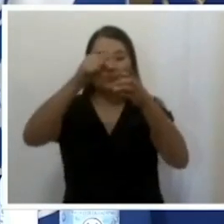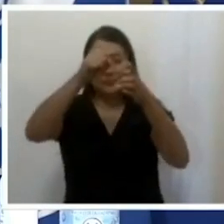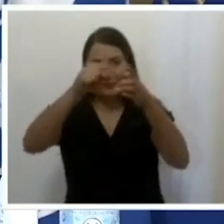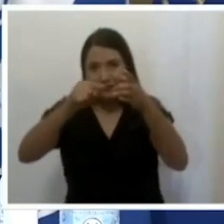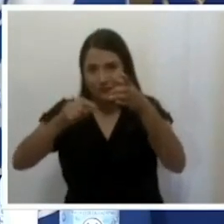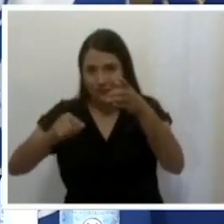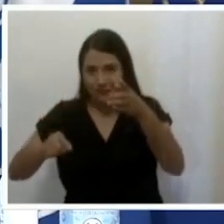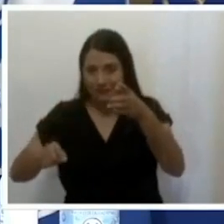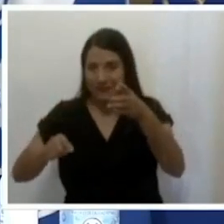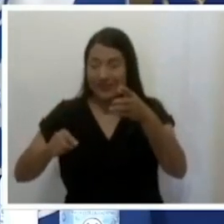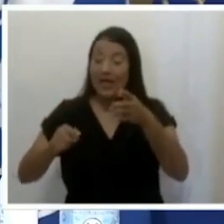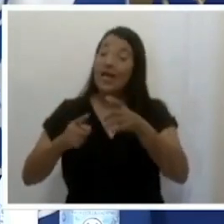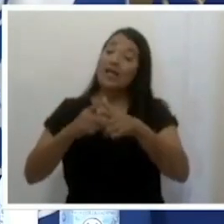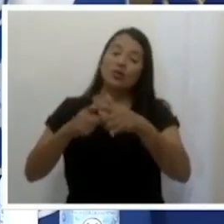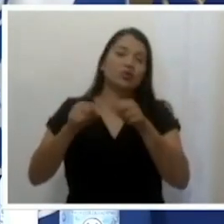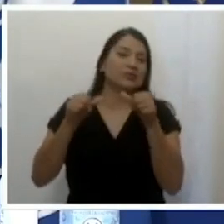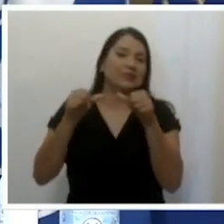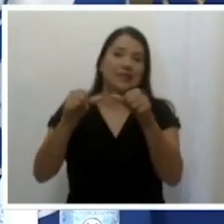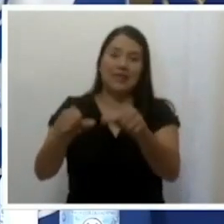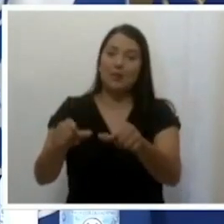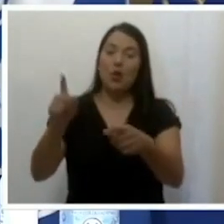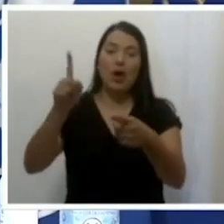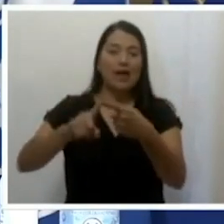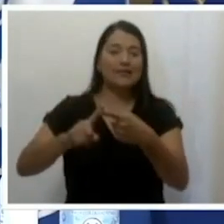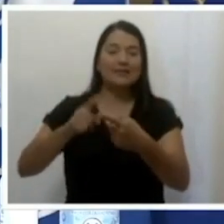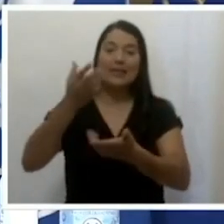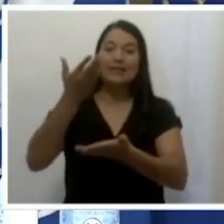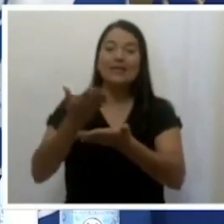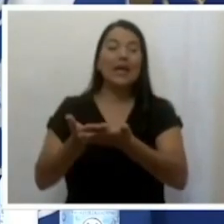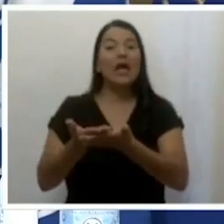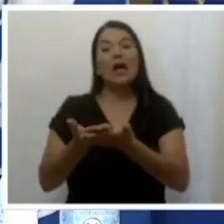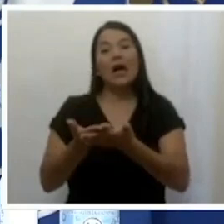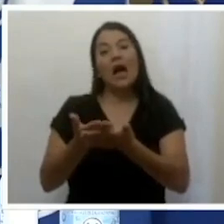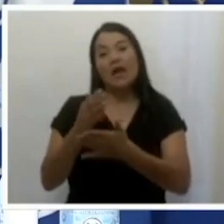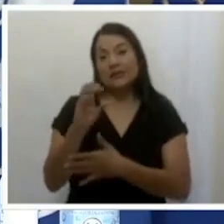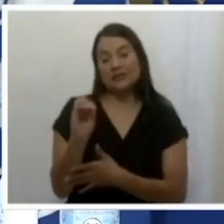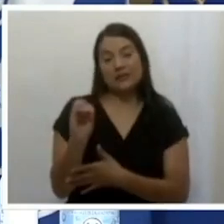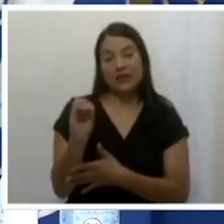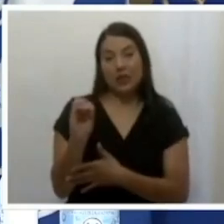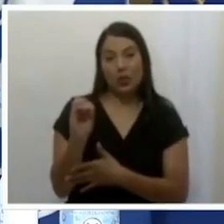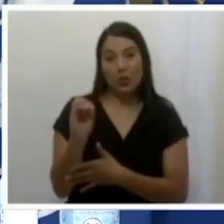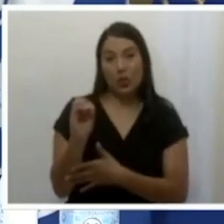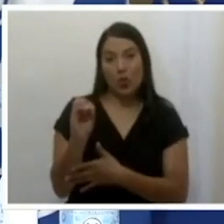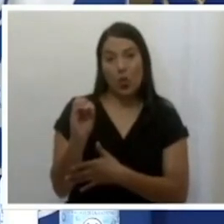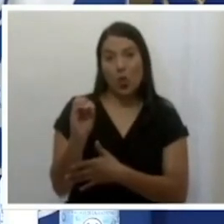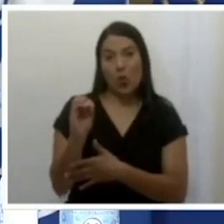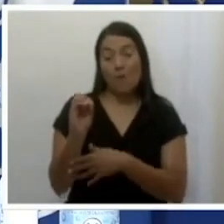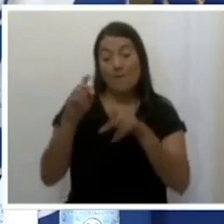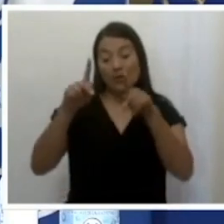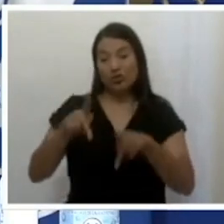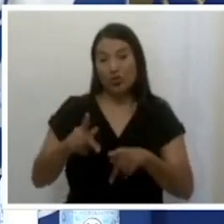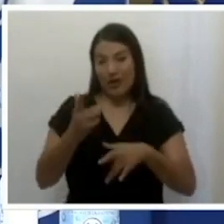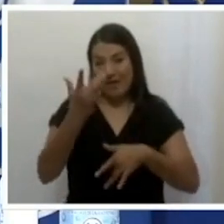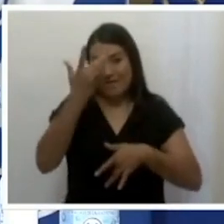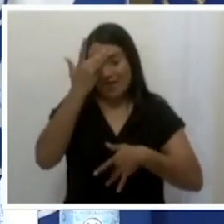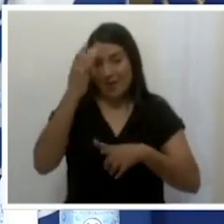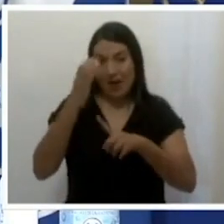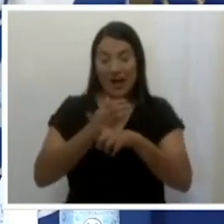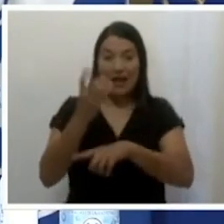se continuaría a llegar a, digamos, a un valor de cero casos nuevos por día.